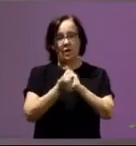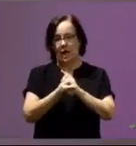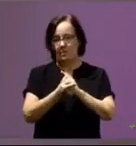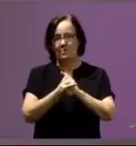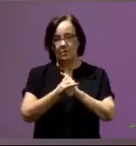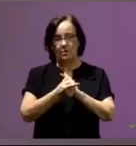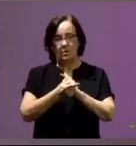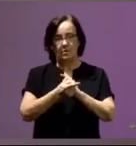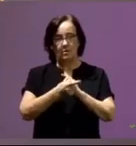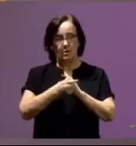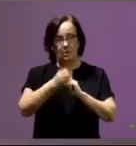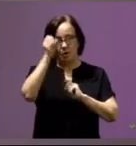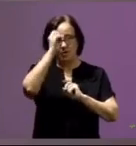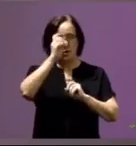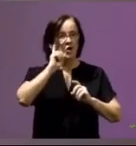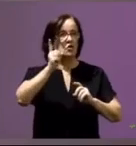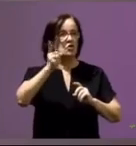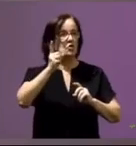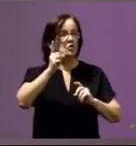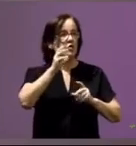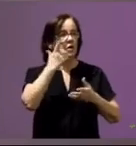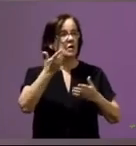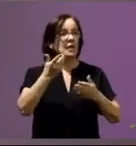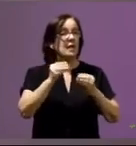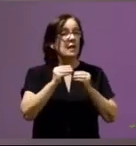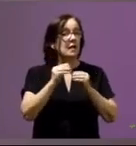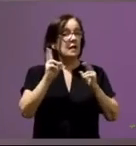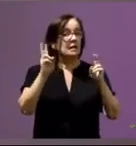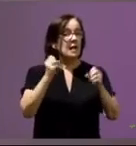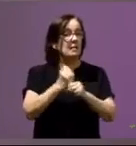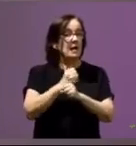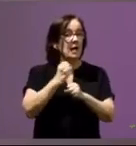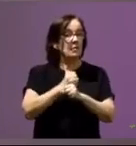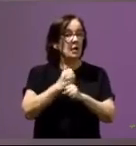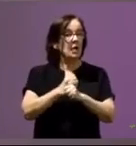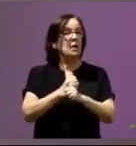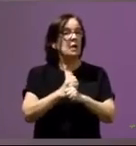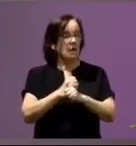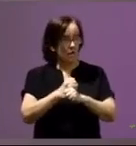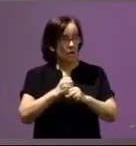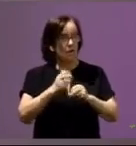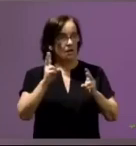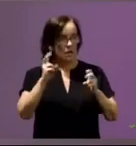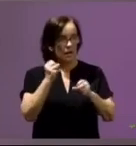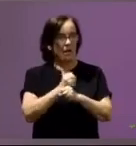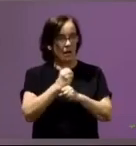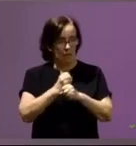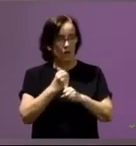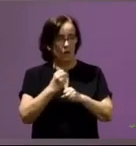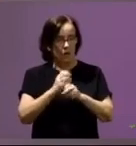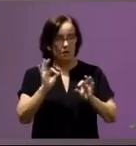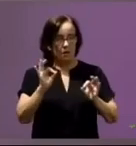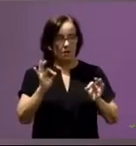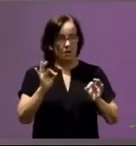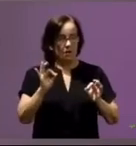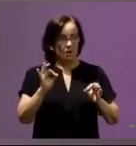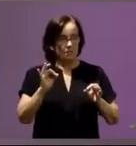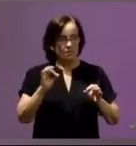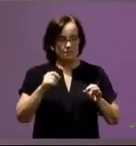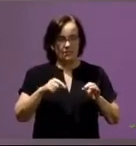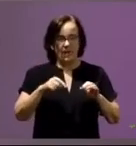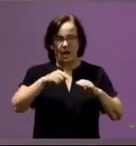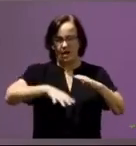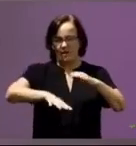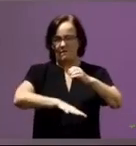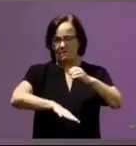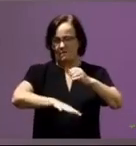pero que no nos quedemos solamente en la cuestión laboral porque al final la cuestión laboral está expresando todo un caldo de cultivo por debajo